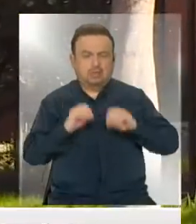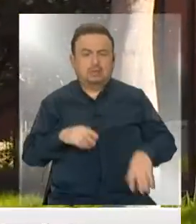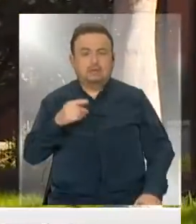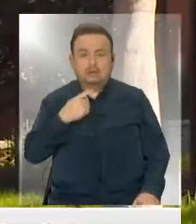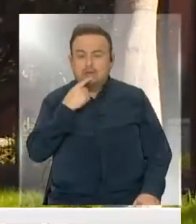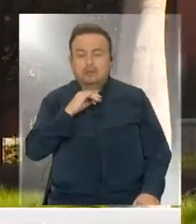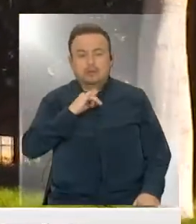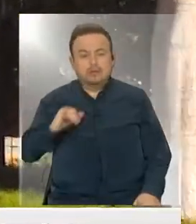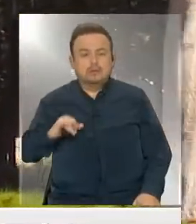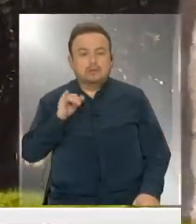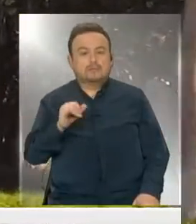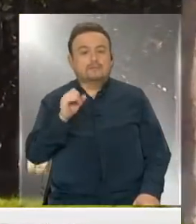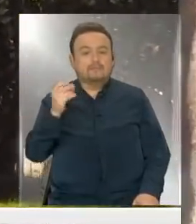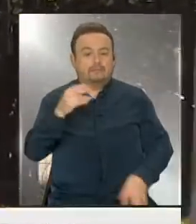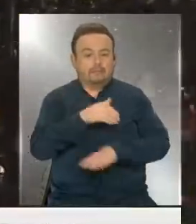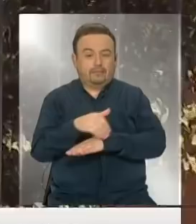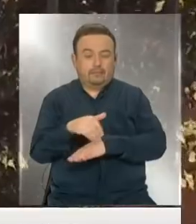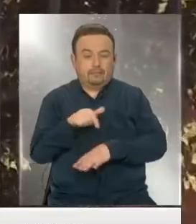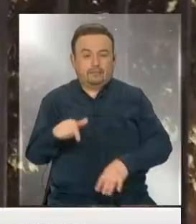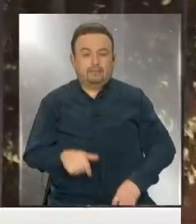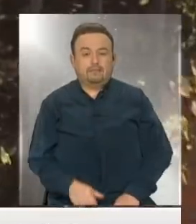Consultamos luego en un segundo domicilio.